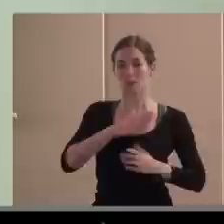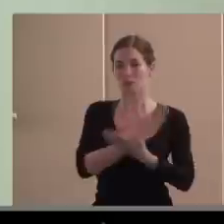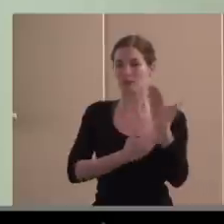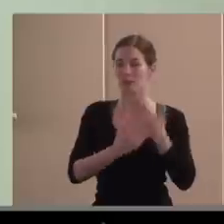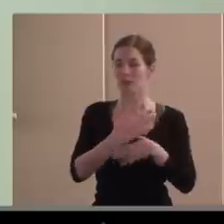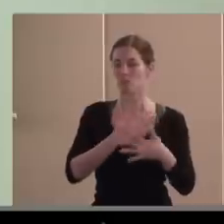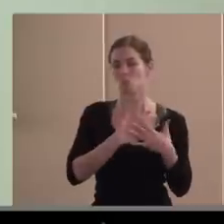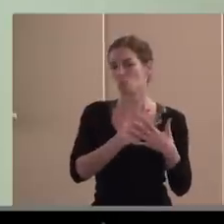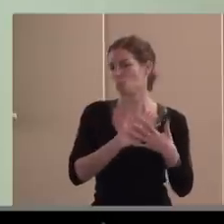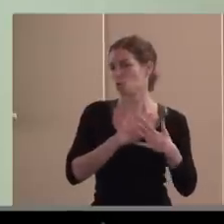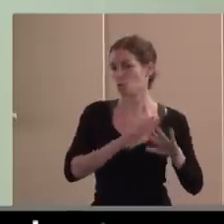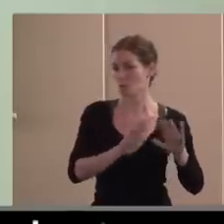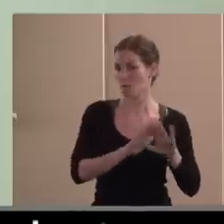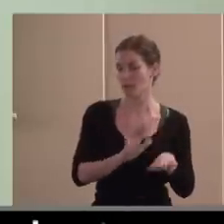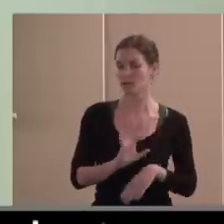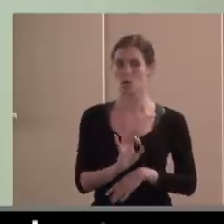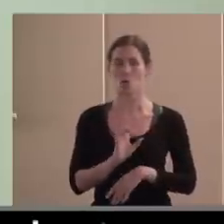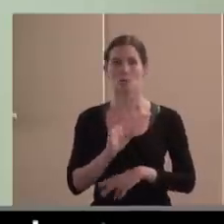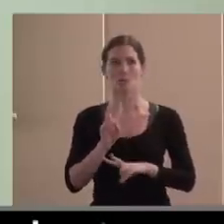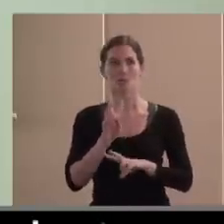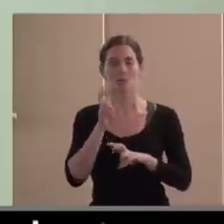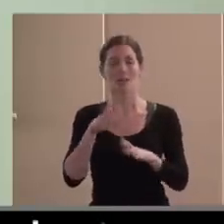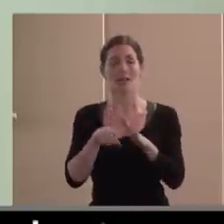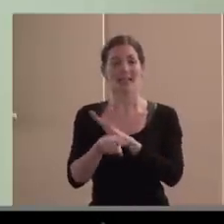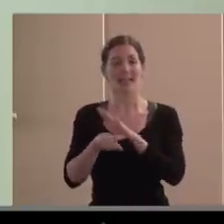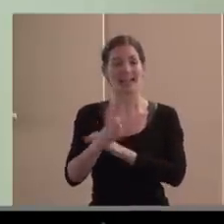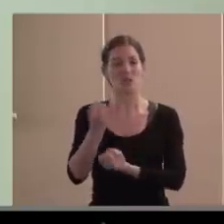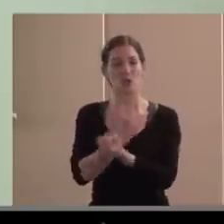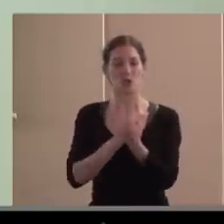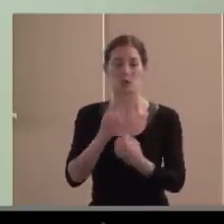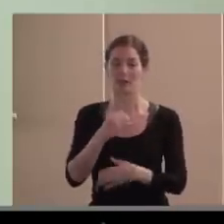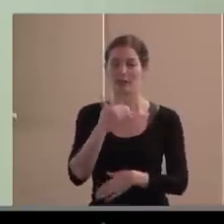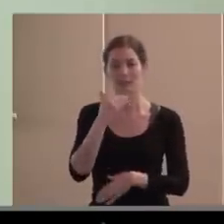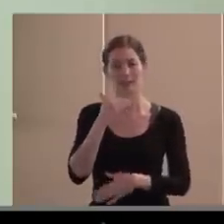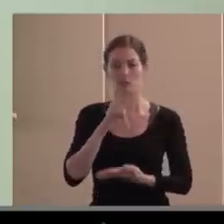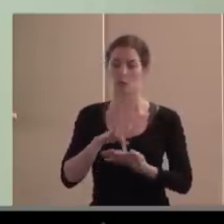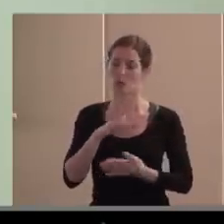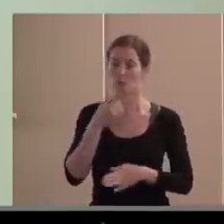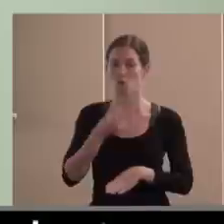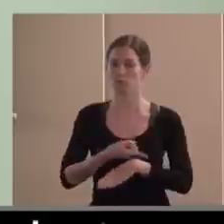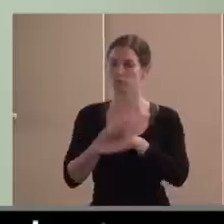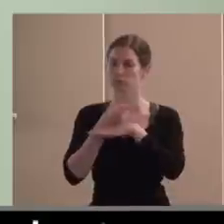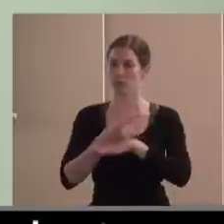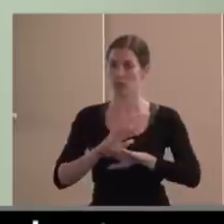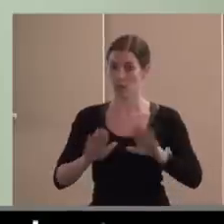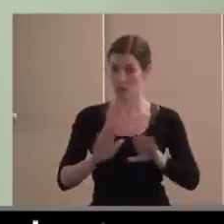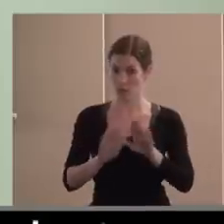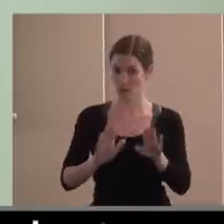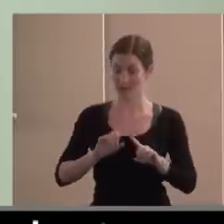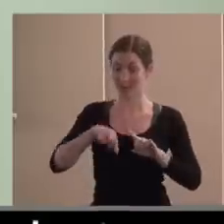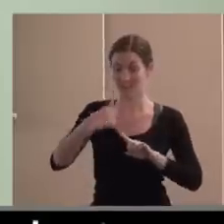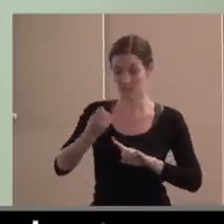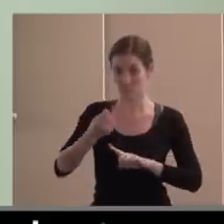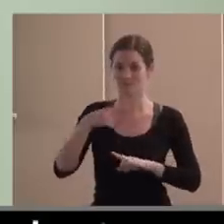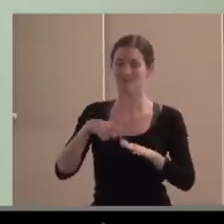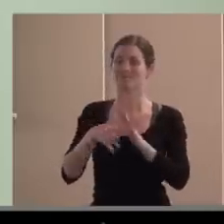acerca a la gestión económica, pues casi, como decía, obligado, y que después eso tiene sus efectos en mala gestión,